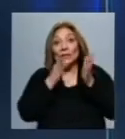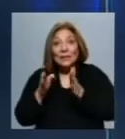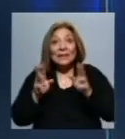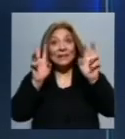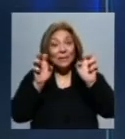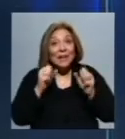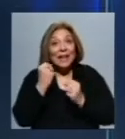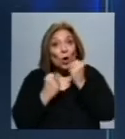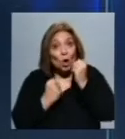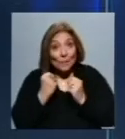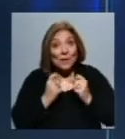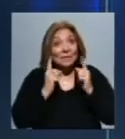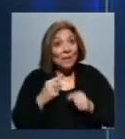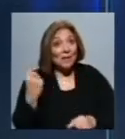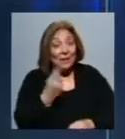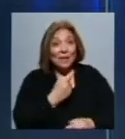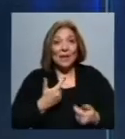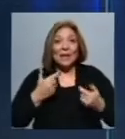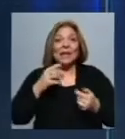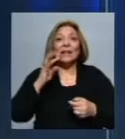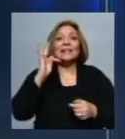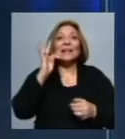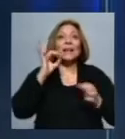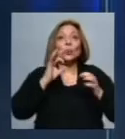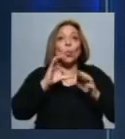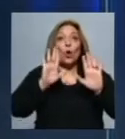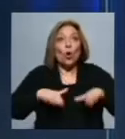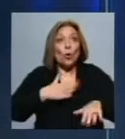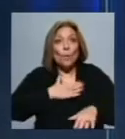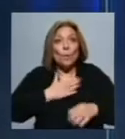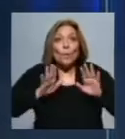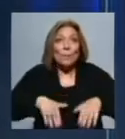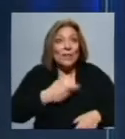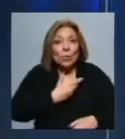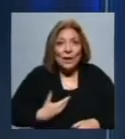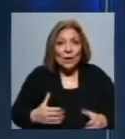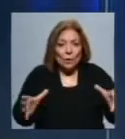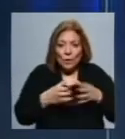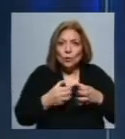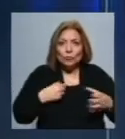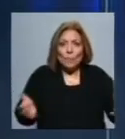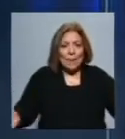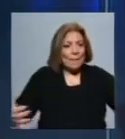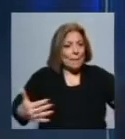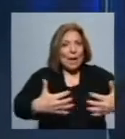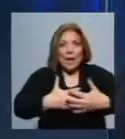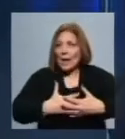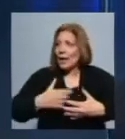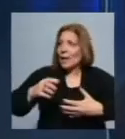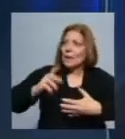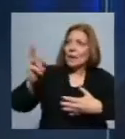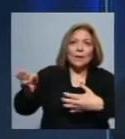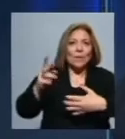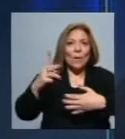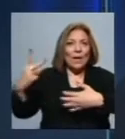tocan también aspectos económicos de los medios, como la titularidad de los medios, la propiedad de los medios, la concentración de medios. Es decir, lo que trata también de